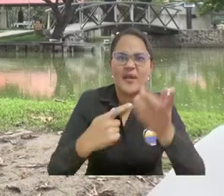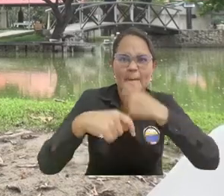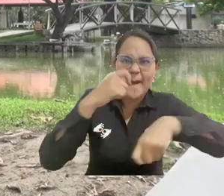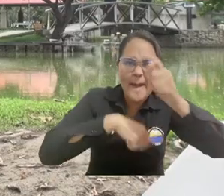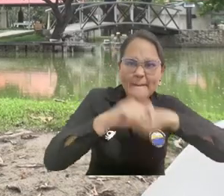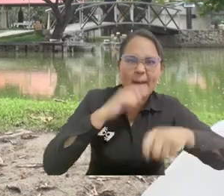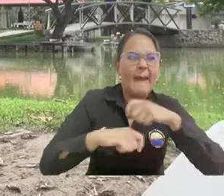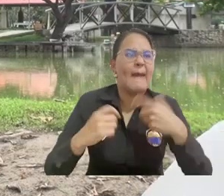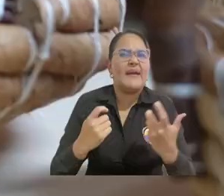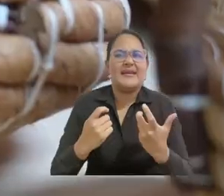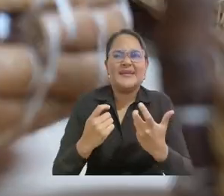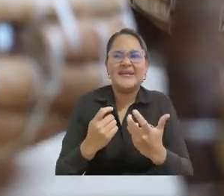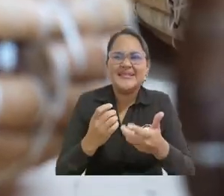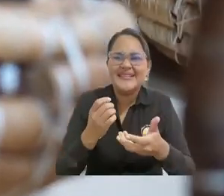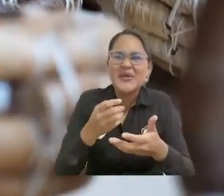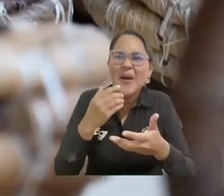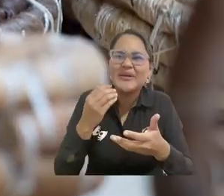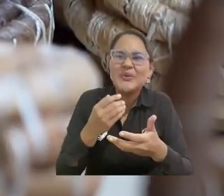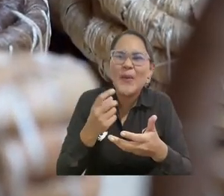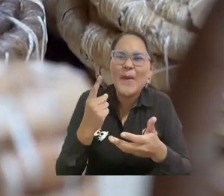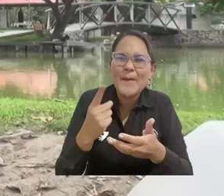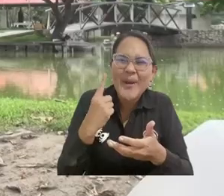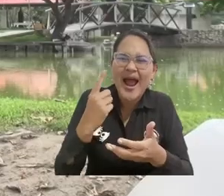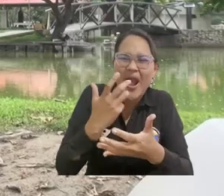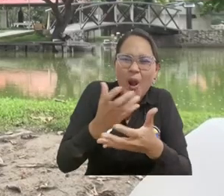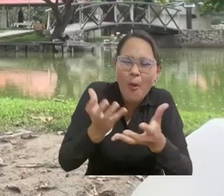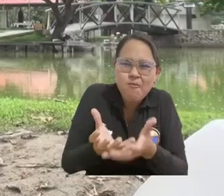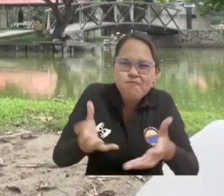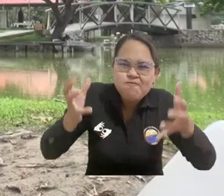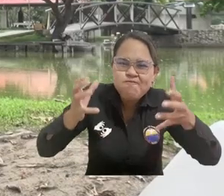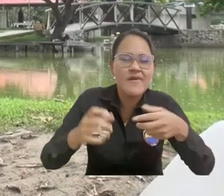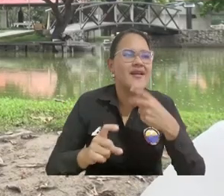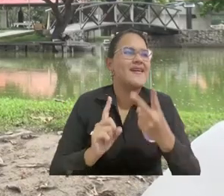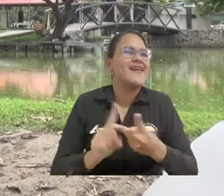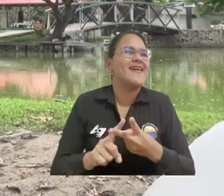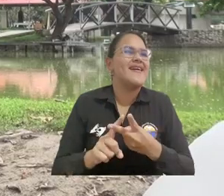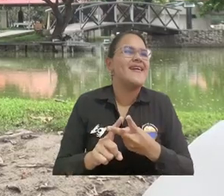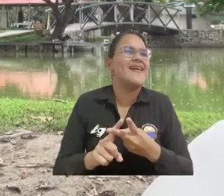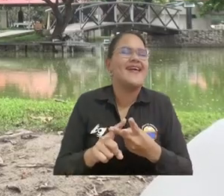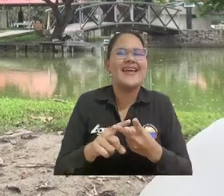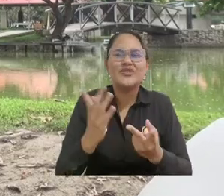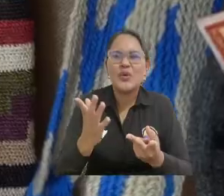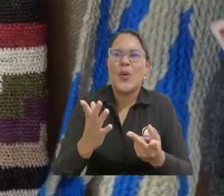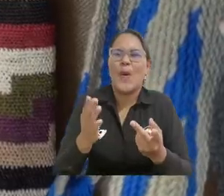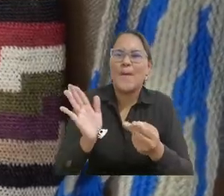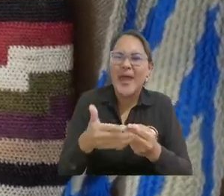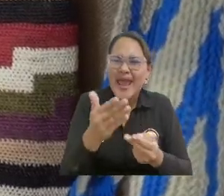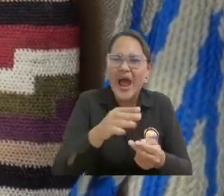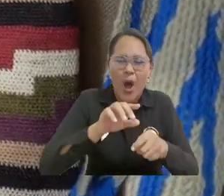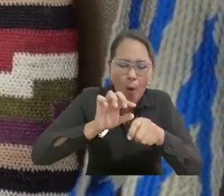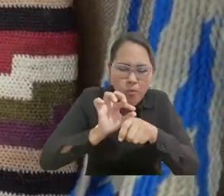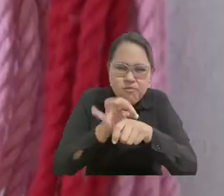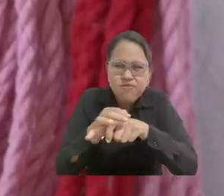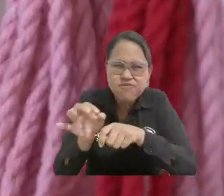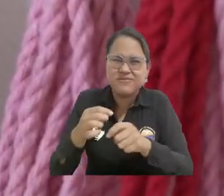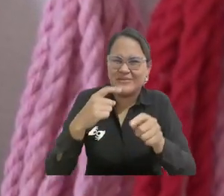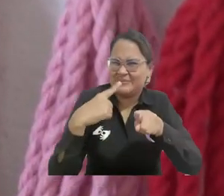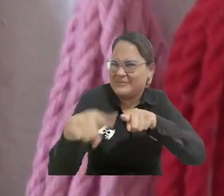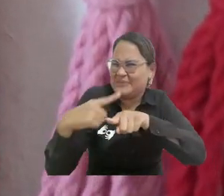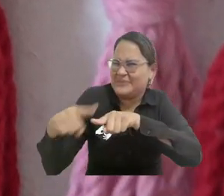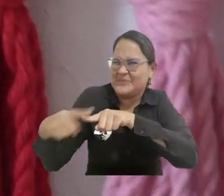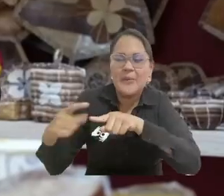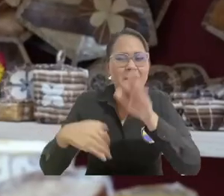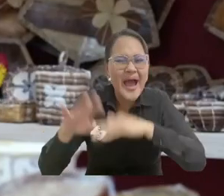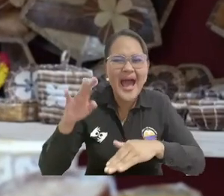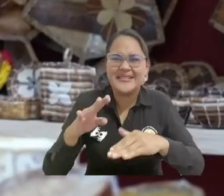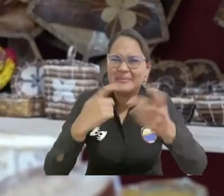trabajos en cestería, fibra de plátano, trabajos con nácar, trabajos con escamas de pescado, un énfasis